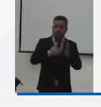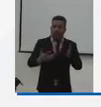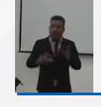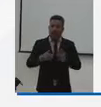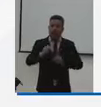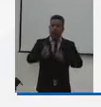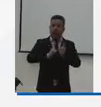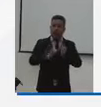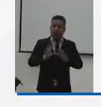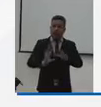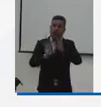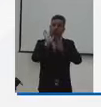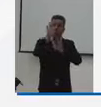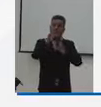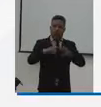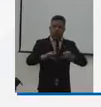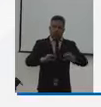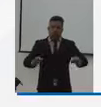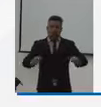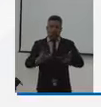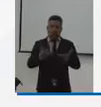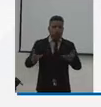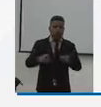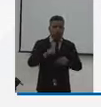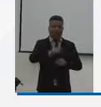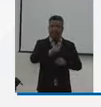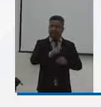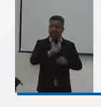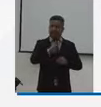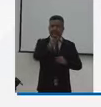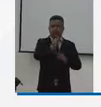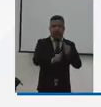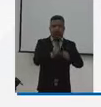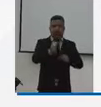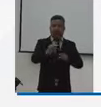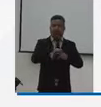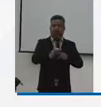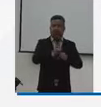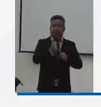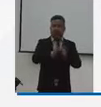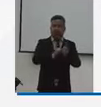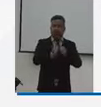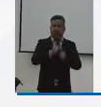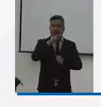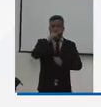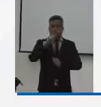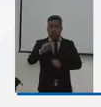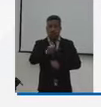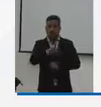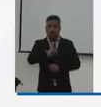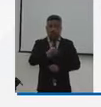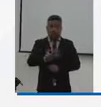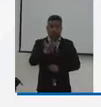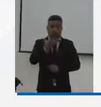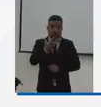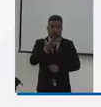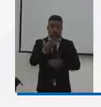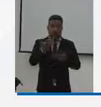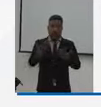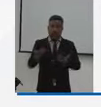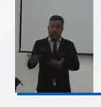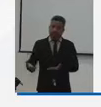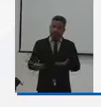deportiva que tanto se requiere para nuestros deportistas y para nuestros niños niñas y adolescentes